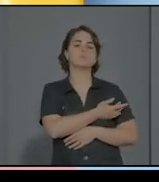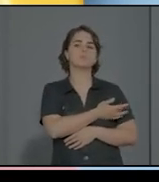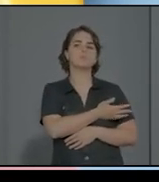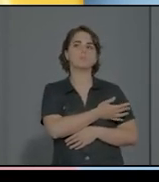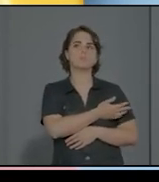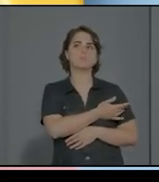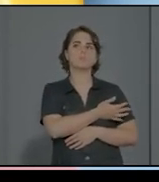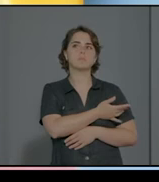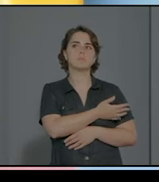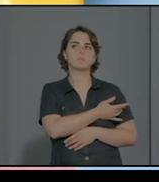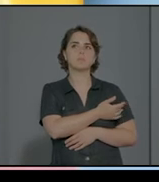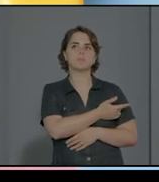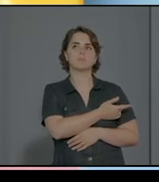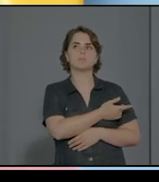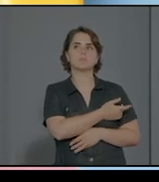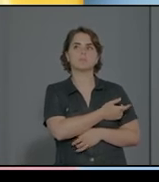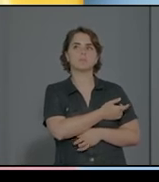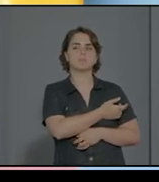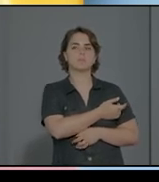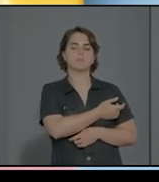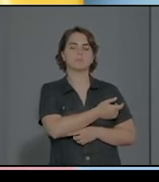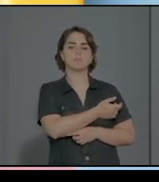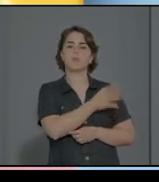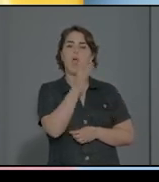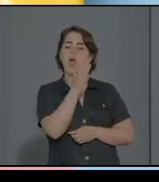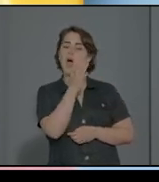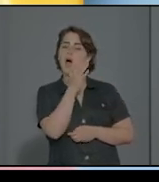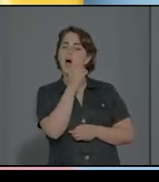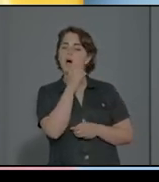Le enseña al niño el gesto que tiene que hacer.